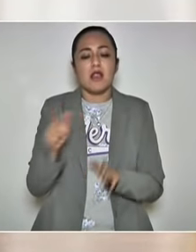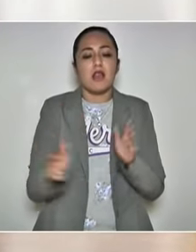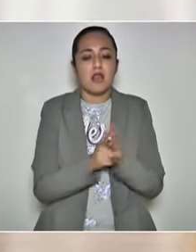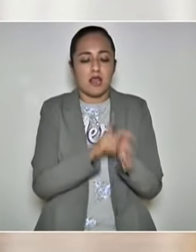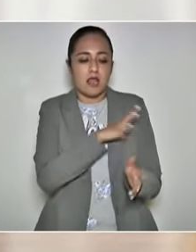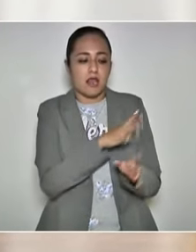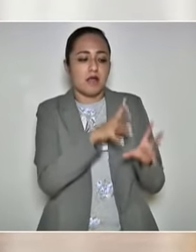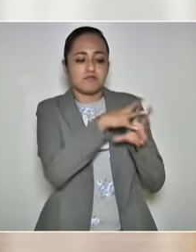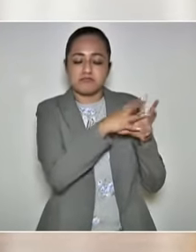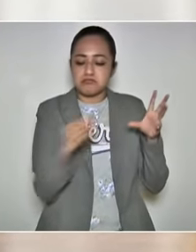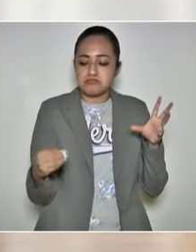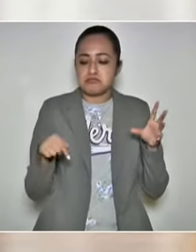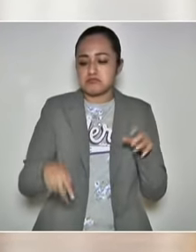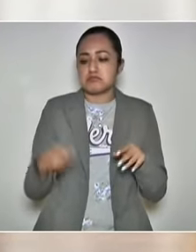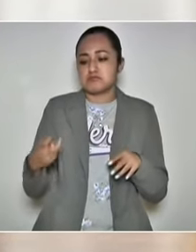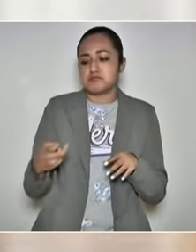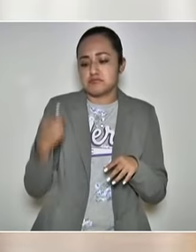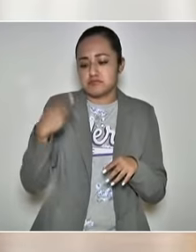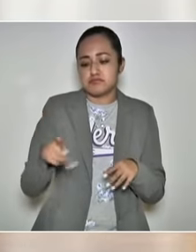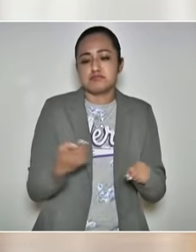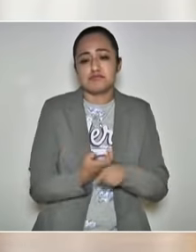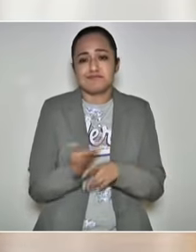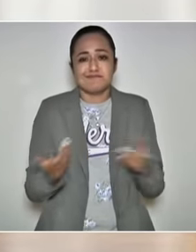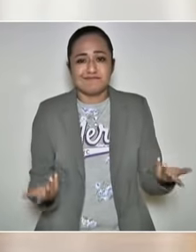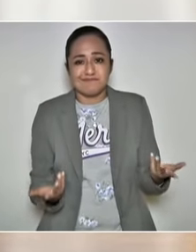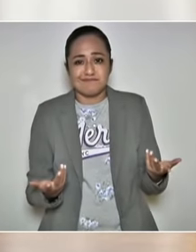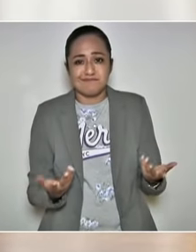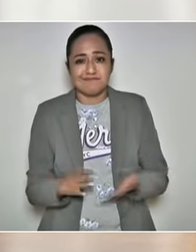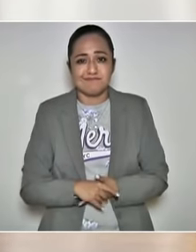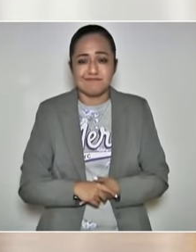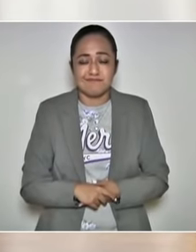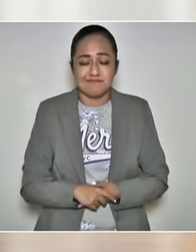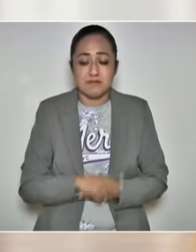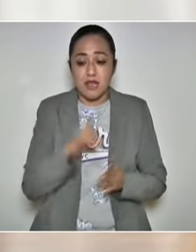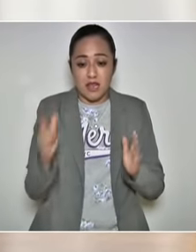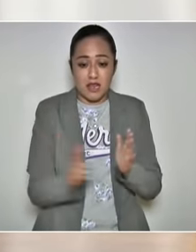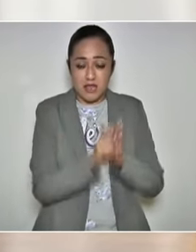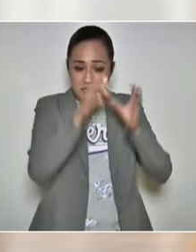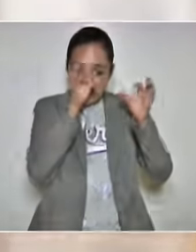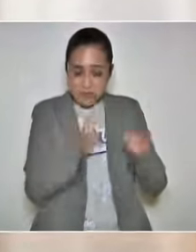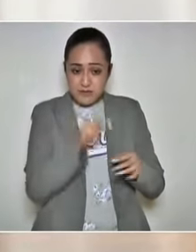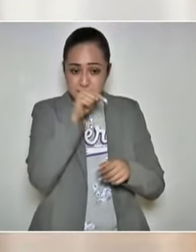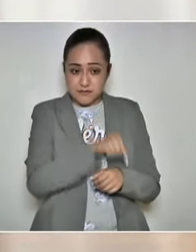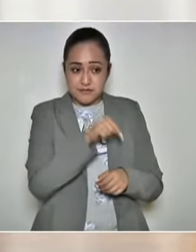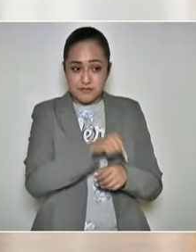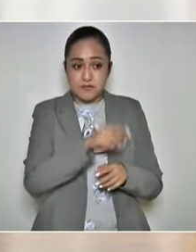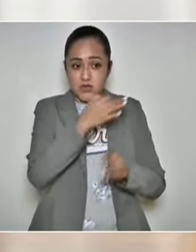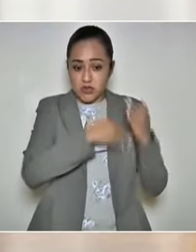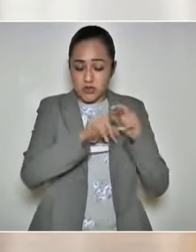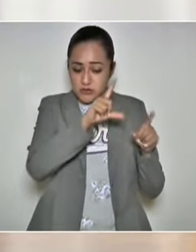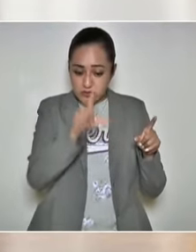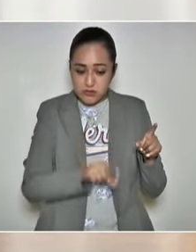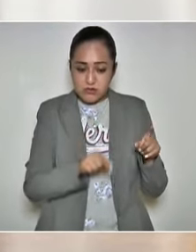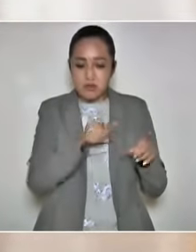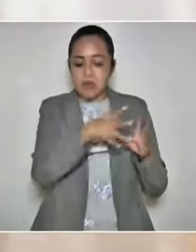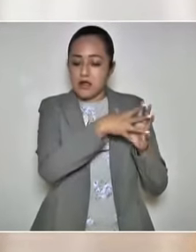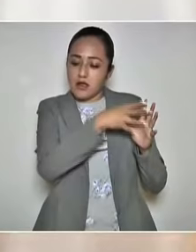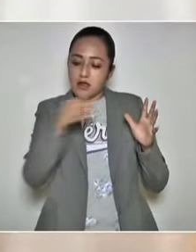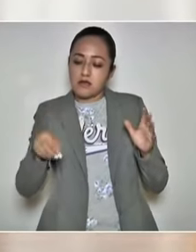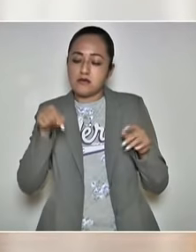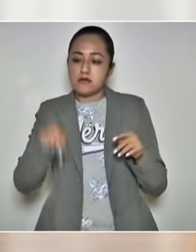general. Y eso no es así. La ley particular lo que hace es establecer